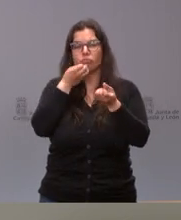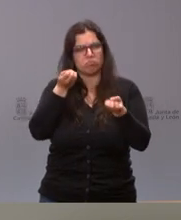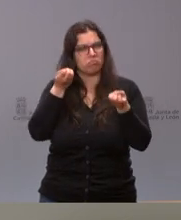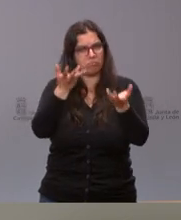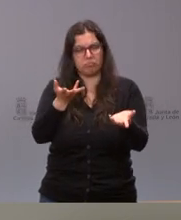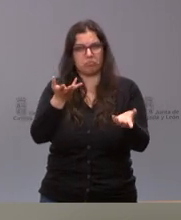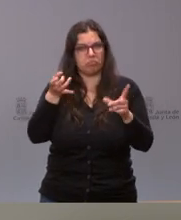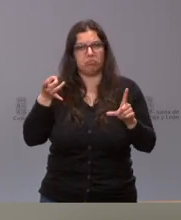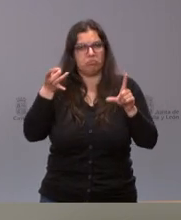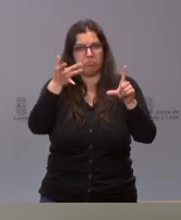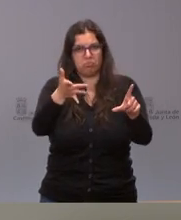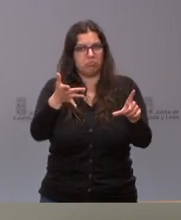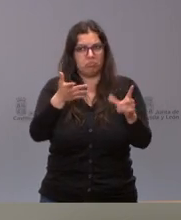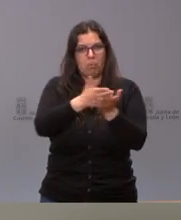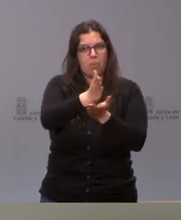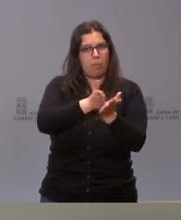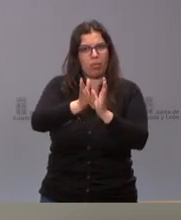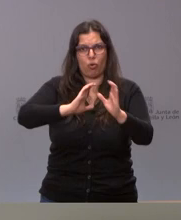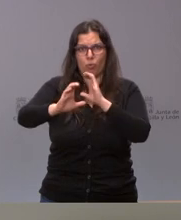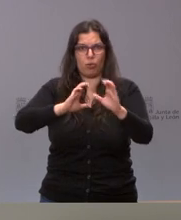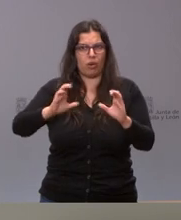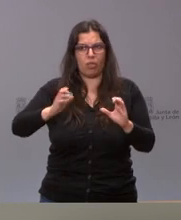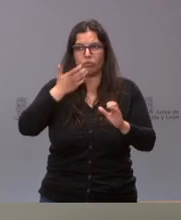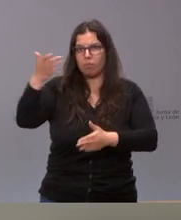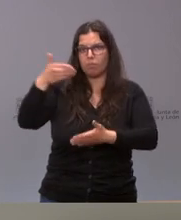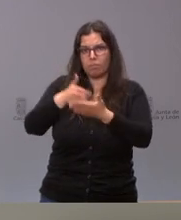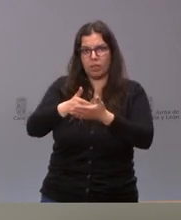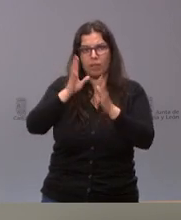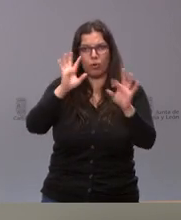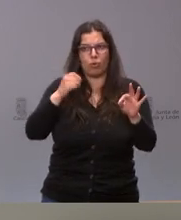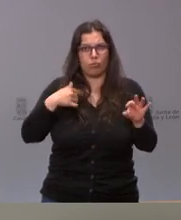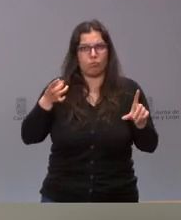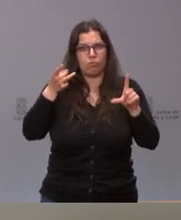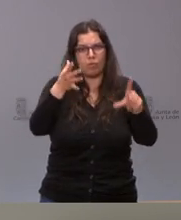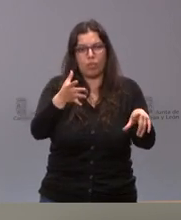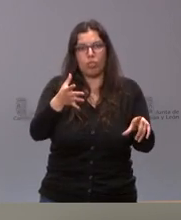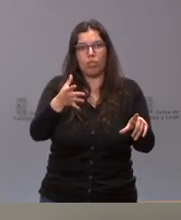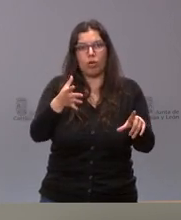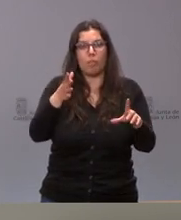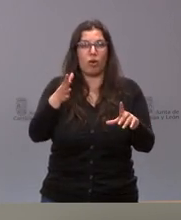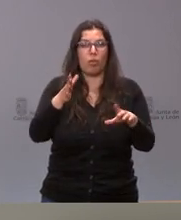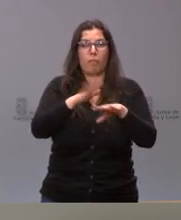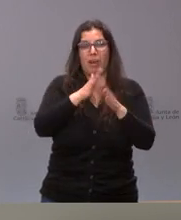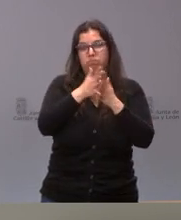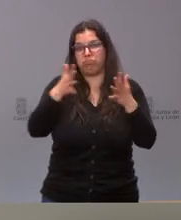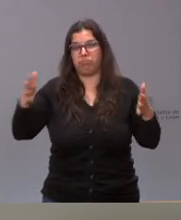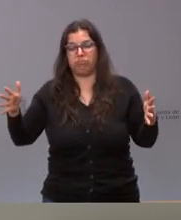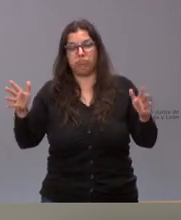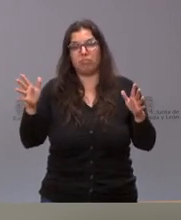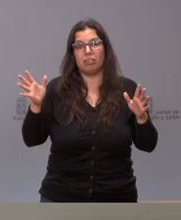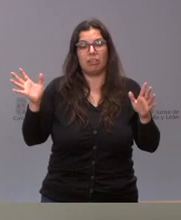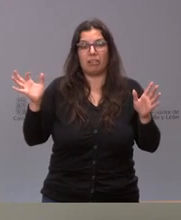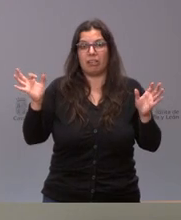enviar a cualquier medio de comunicación que pueda pedir el dato provincial pero tampoco por no entretenerles en su caso